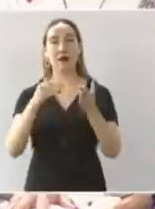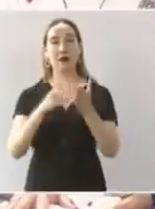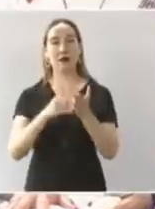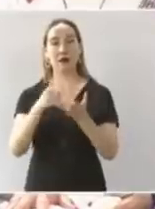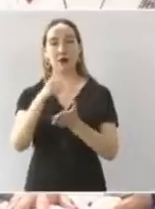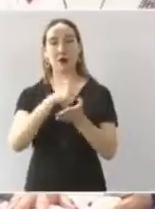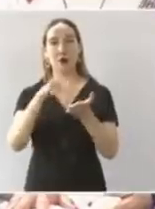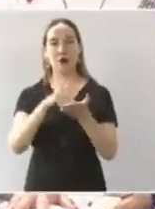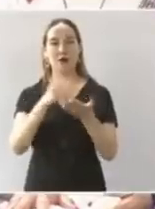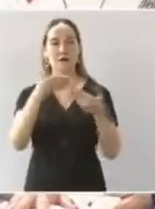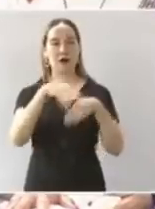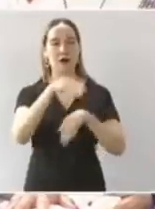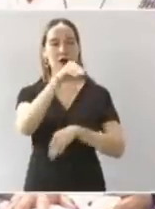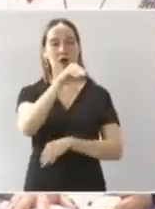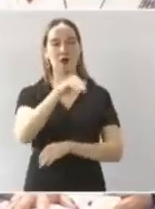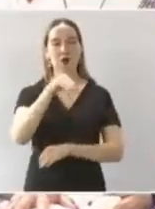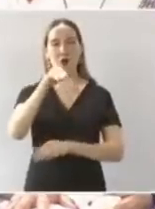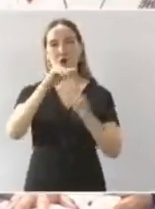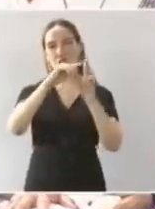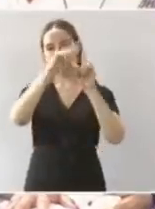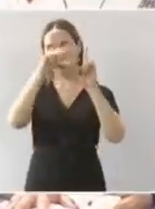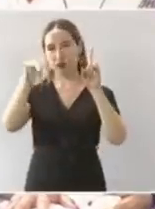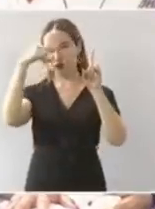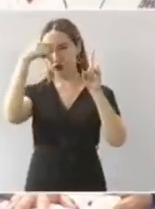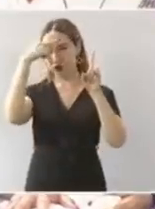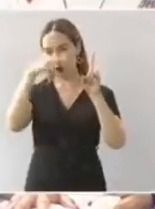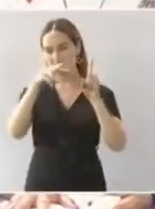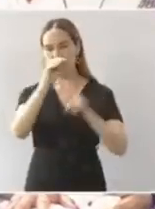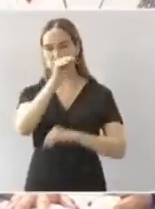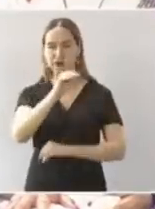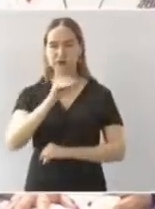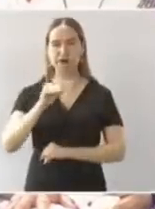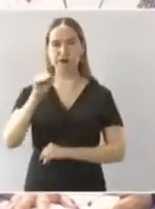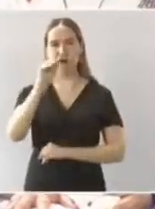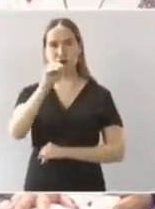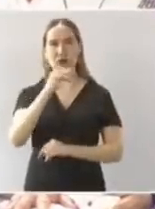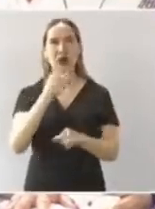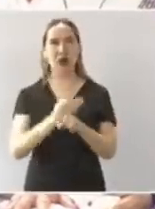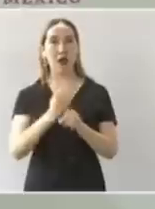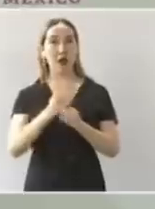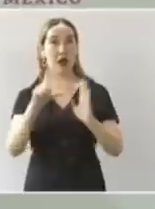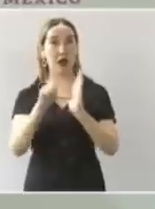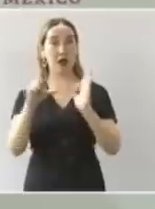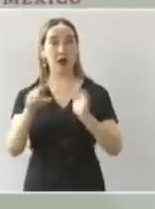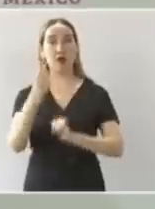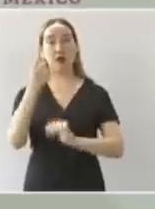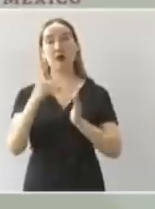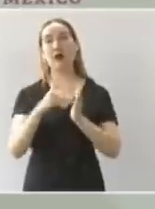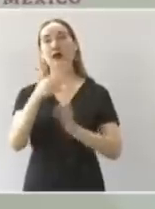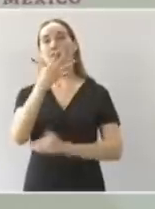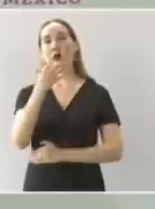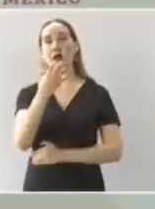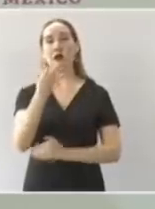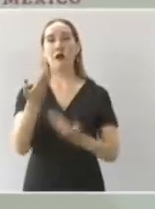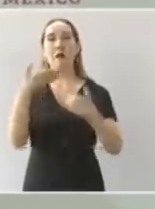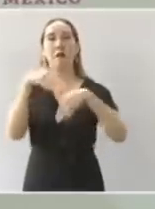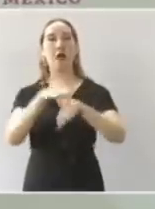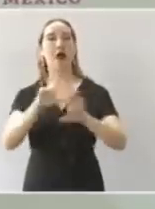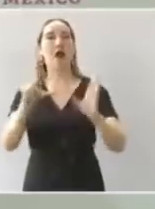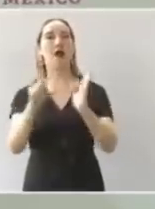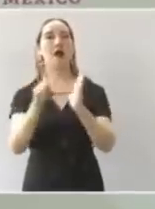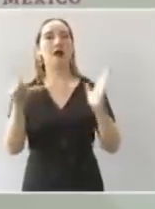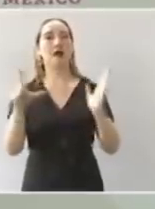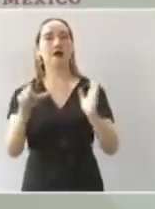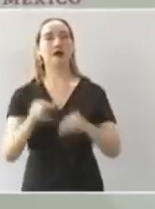en todo el país ya están funcionando 1500 quien está haciendo